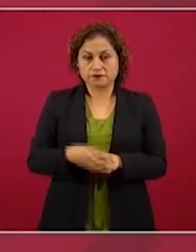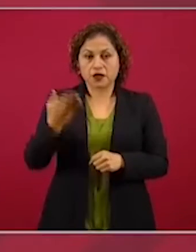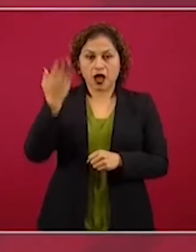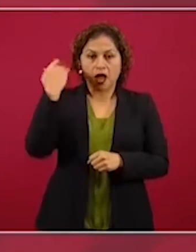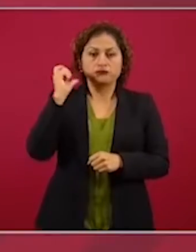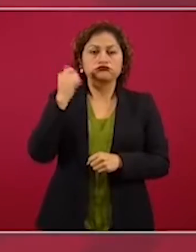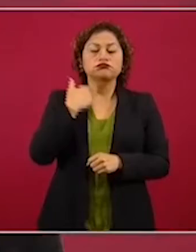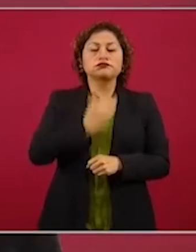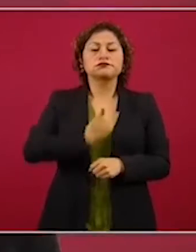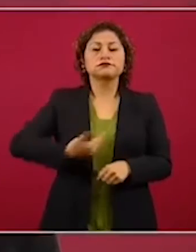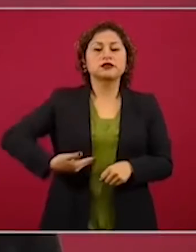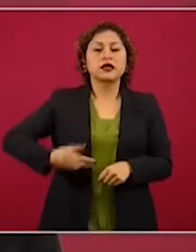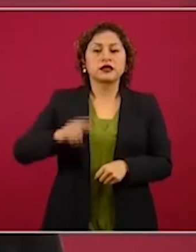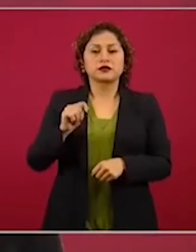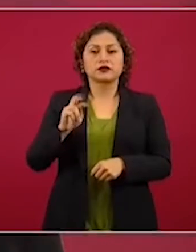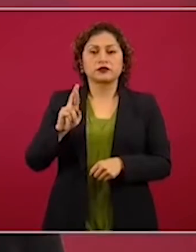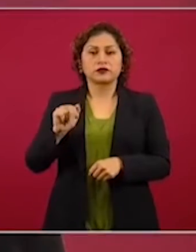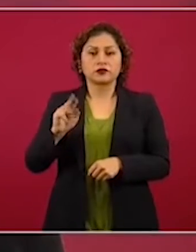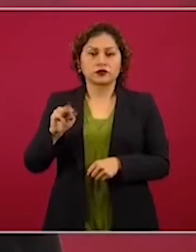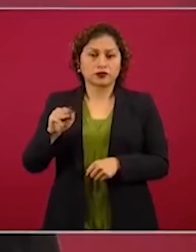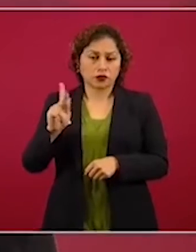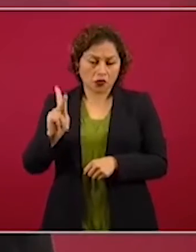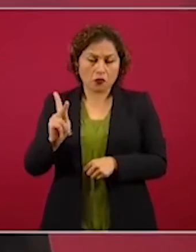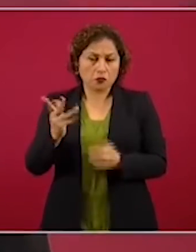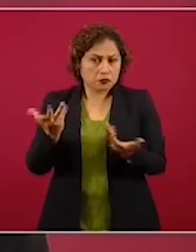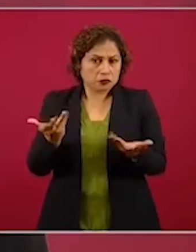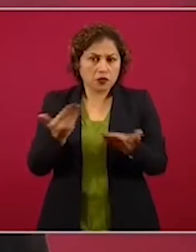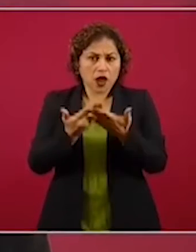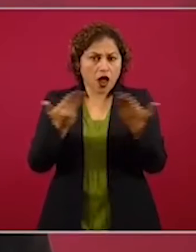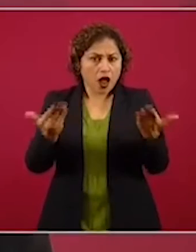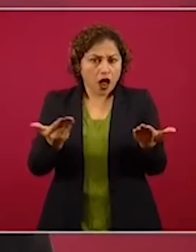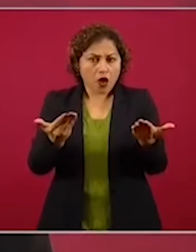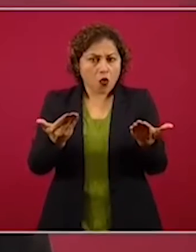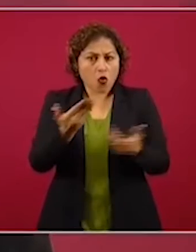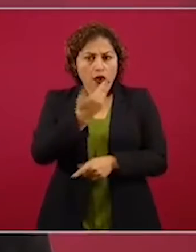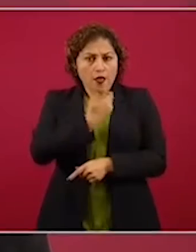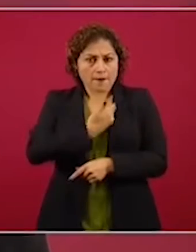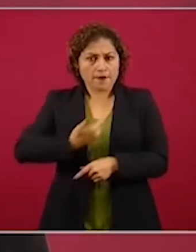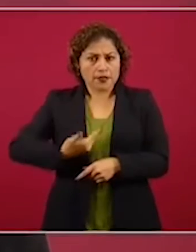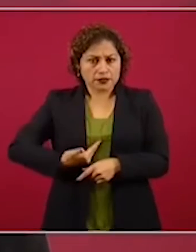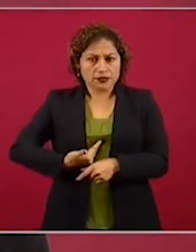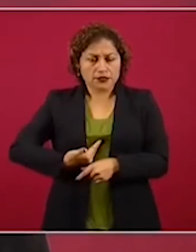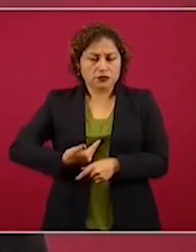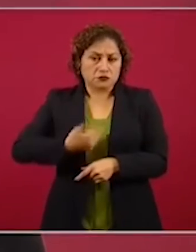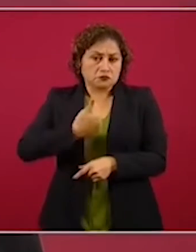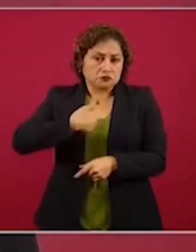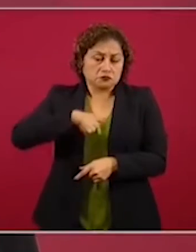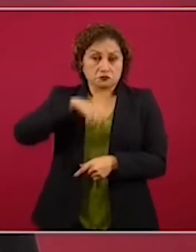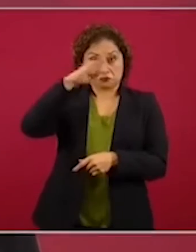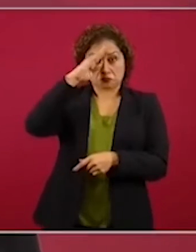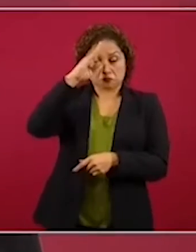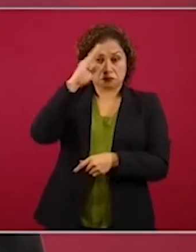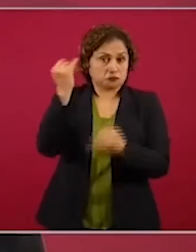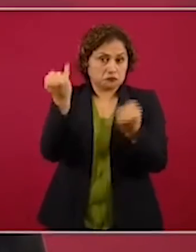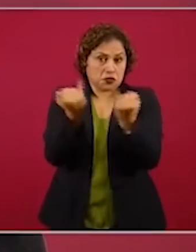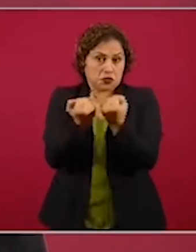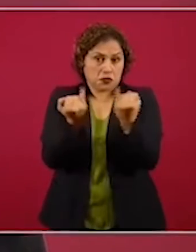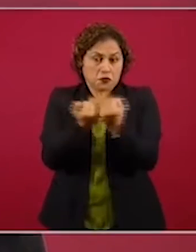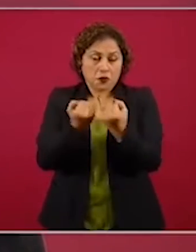Trump y es lo mismo que estamos esperando y no va haber